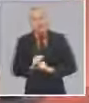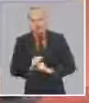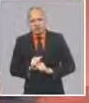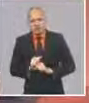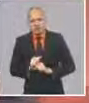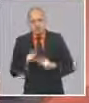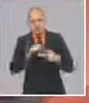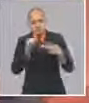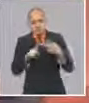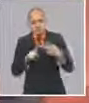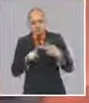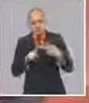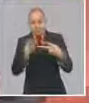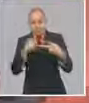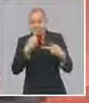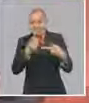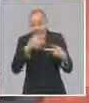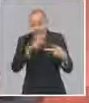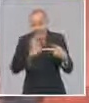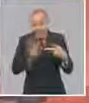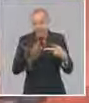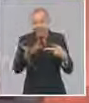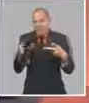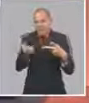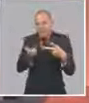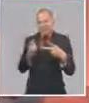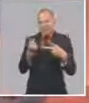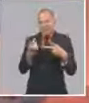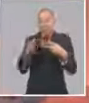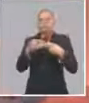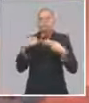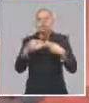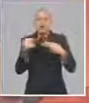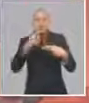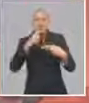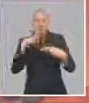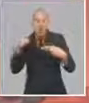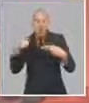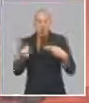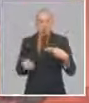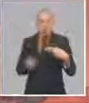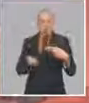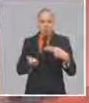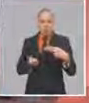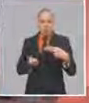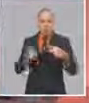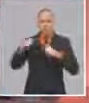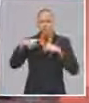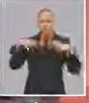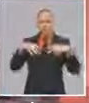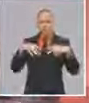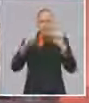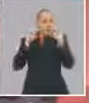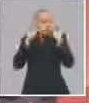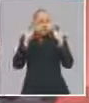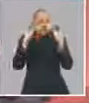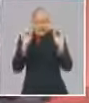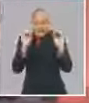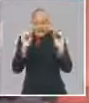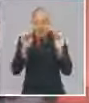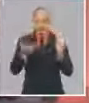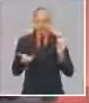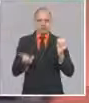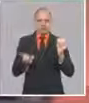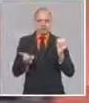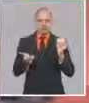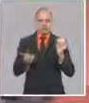segundo objetivo, captar divisas, porque el país tiene cortada prácticamente la fuente de ingresos a través del turismo, es verdad que tenemos otras exportaciones, pero